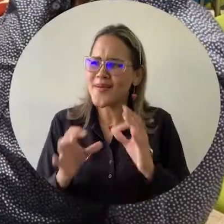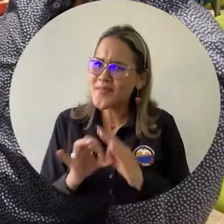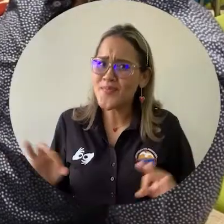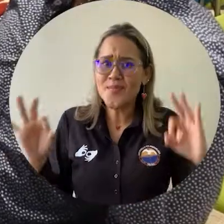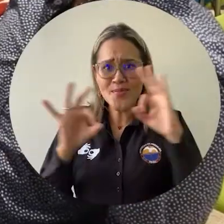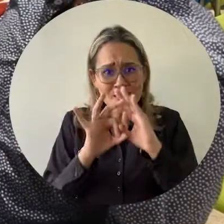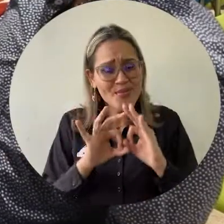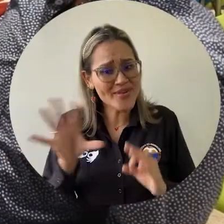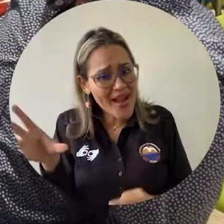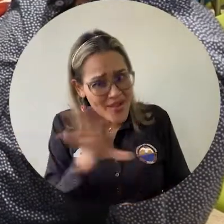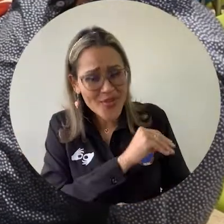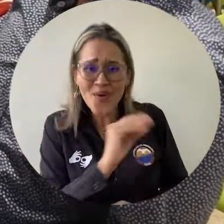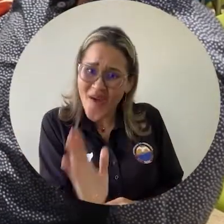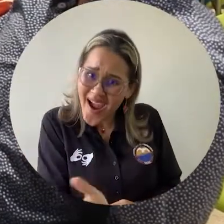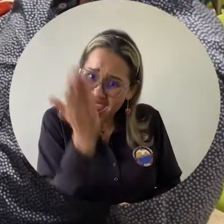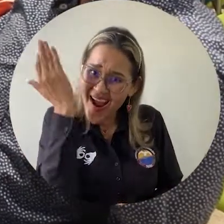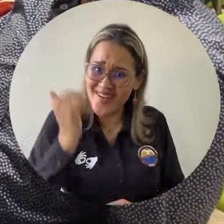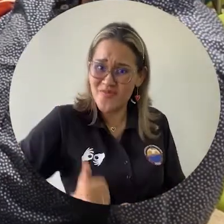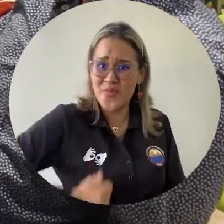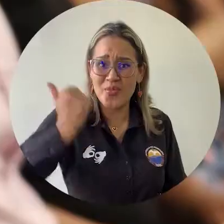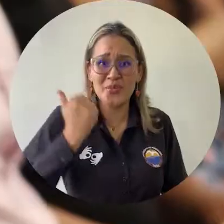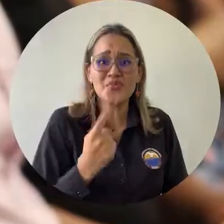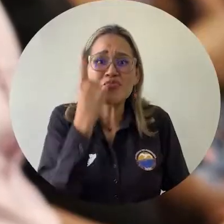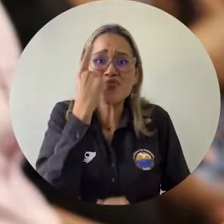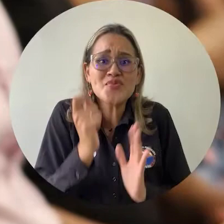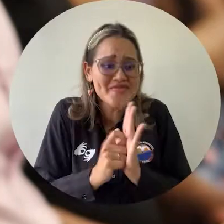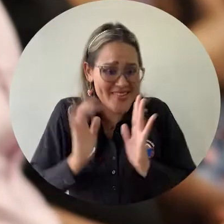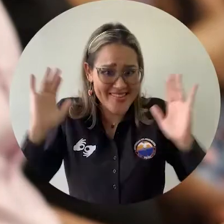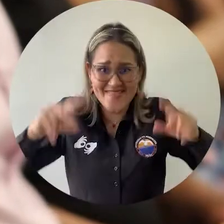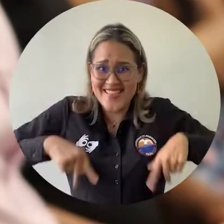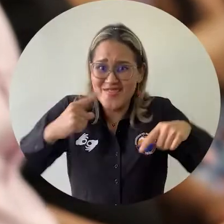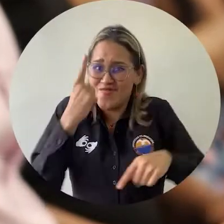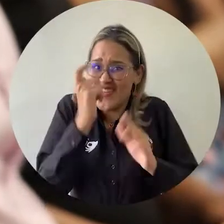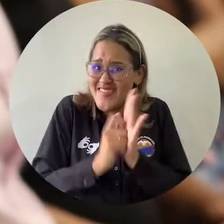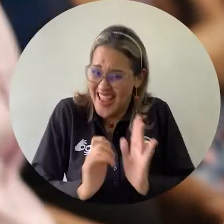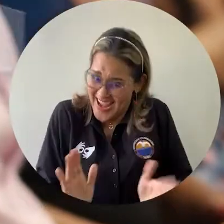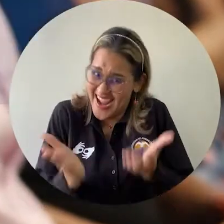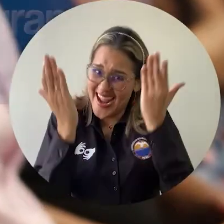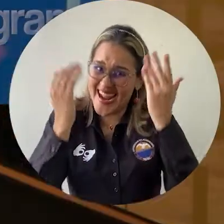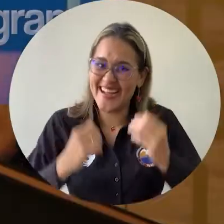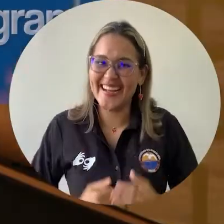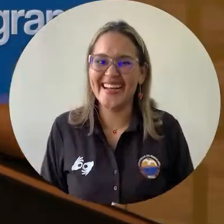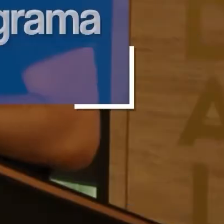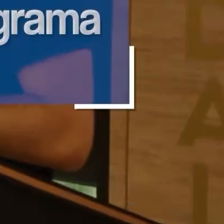yo los animo a que de verdad aprovechen al máximo esta oportunidad porque esto nada más se vive una vez en la vida.